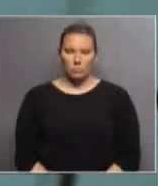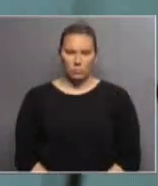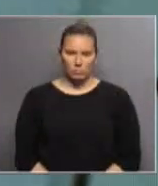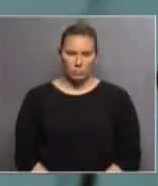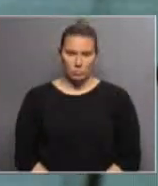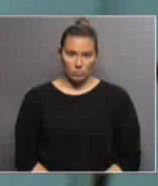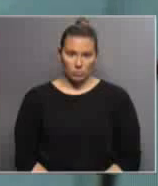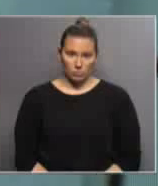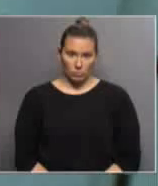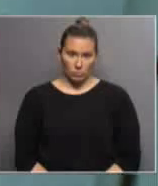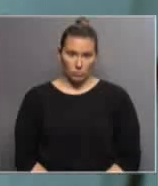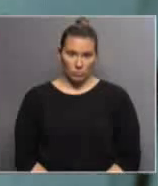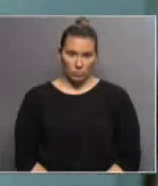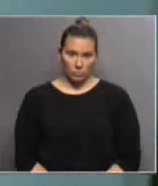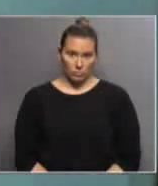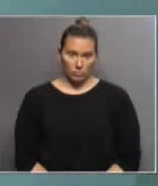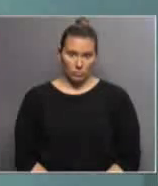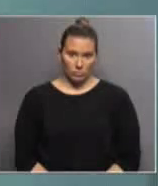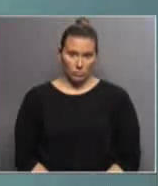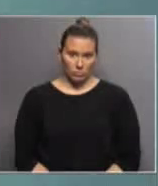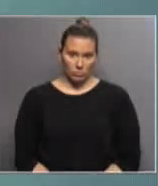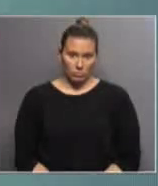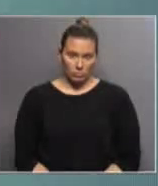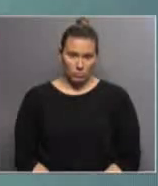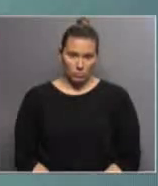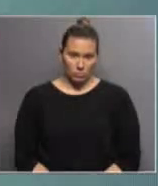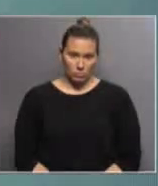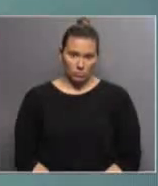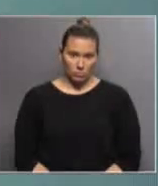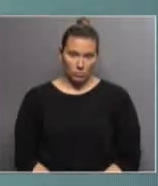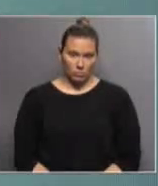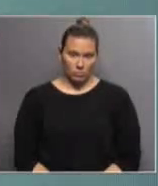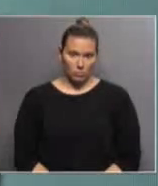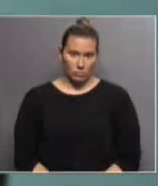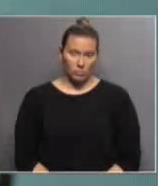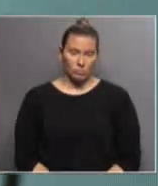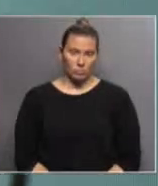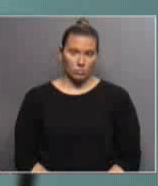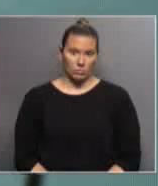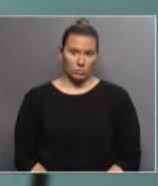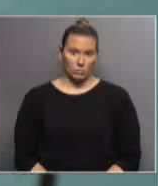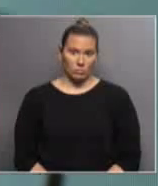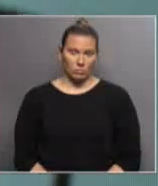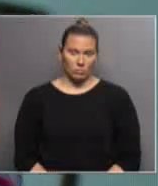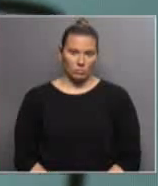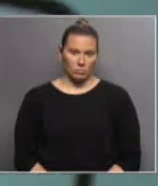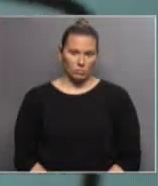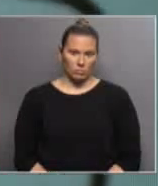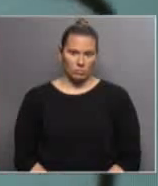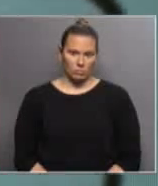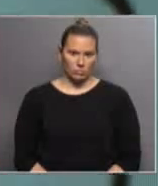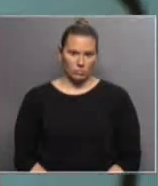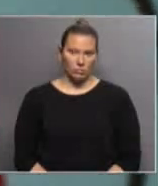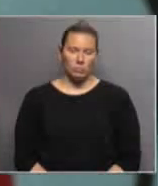de 30.000 sordos, intérpretes recibidos hasta la actualidad, hay 360, y hay muchos